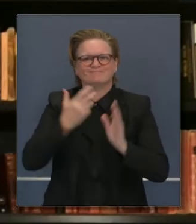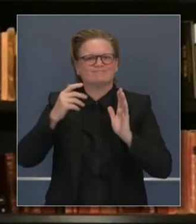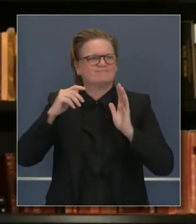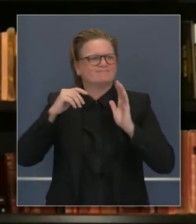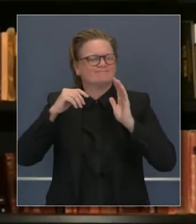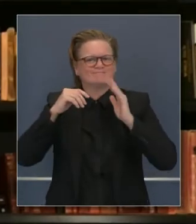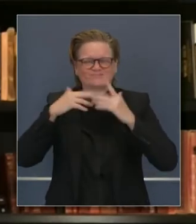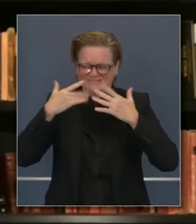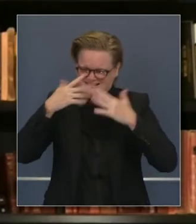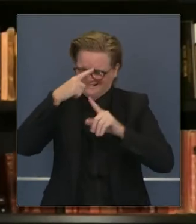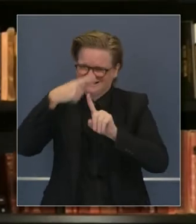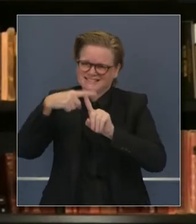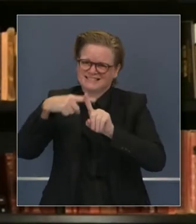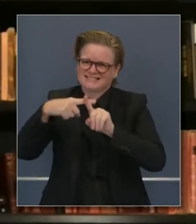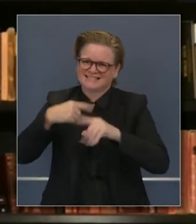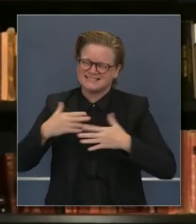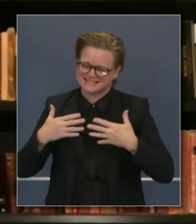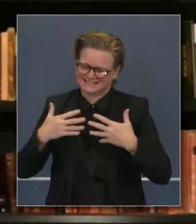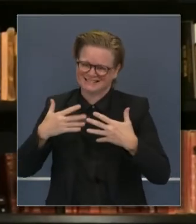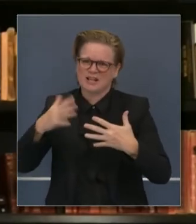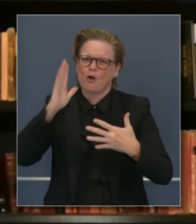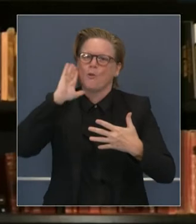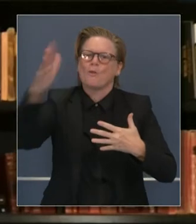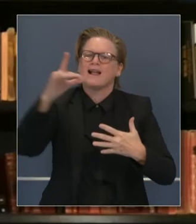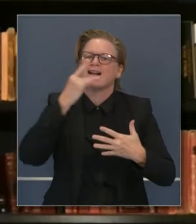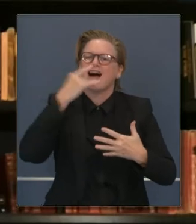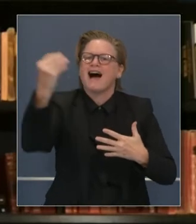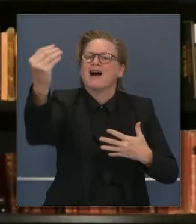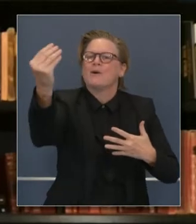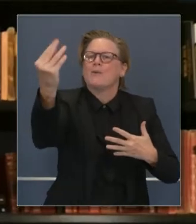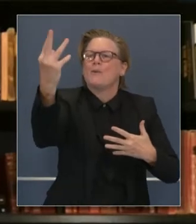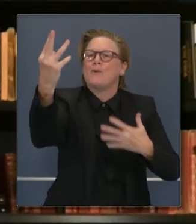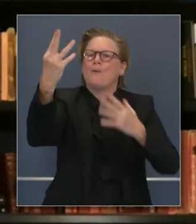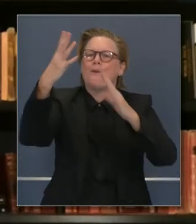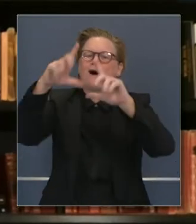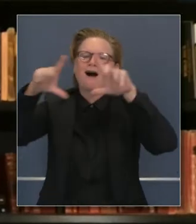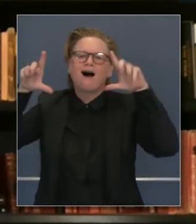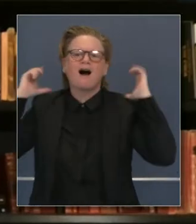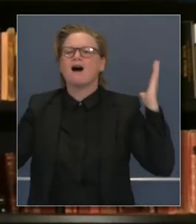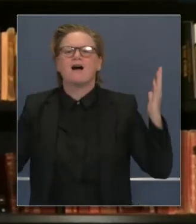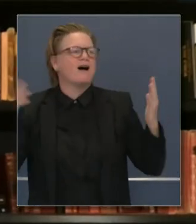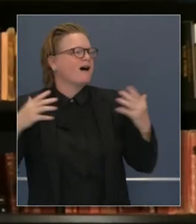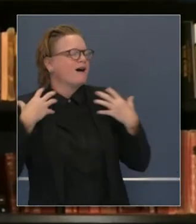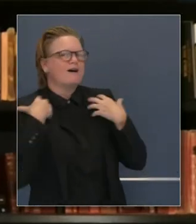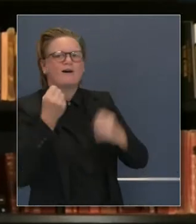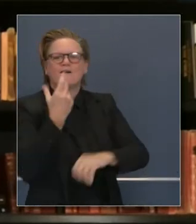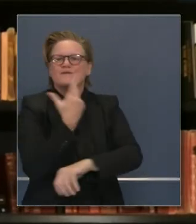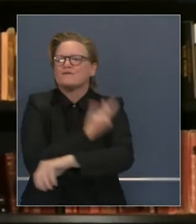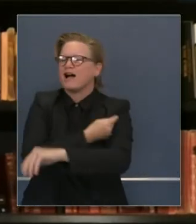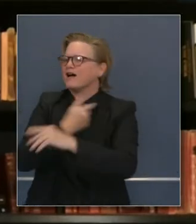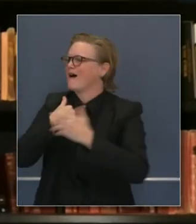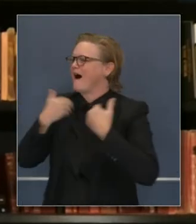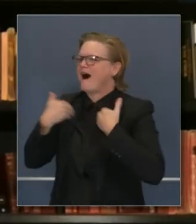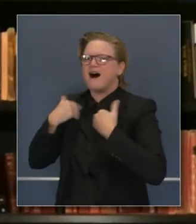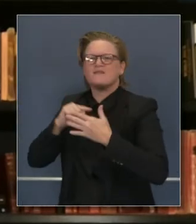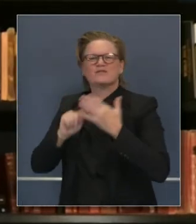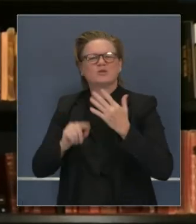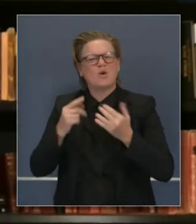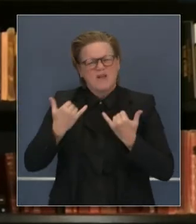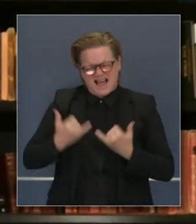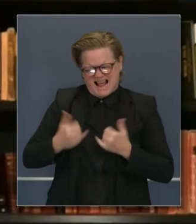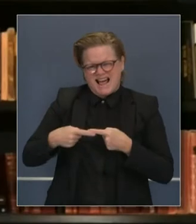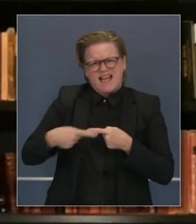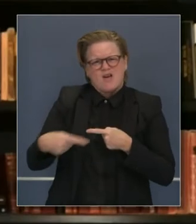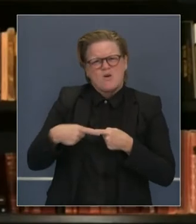final del túnel con estas vacunas y tenemos que seguir tomando muy en serio este momento. Este es el momento más